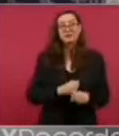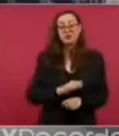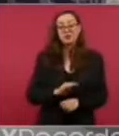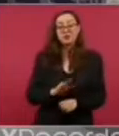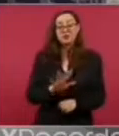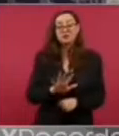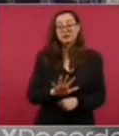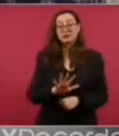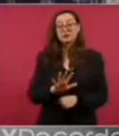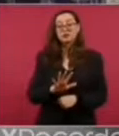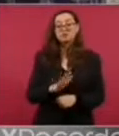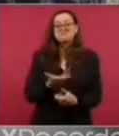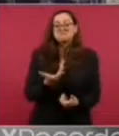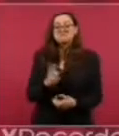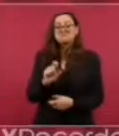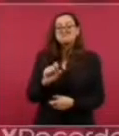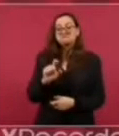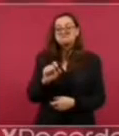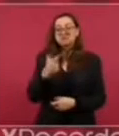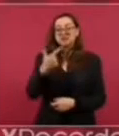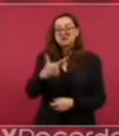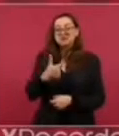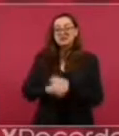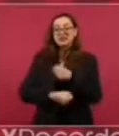95, 27 años.